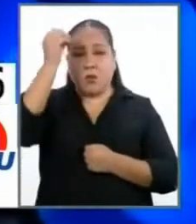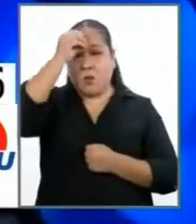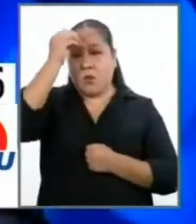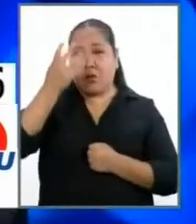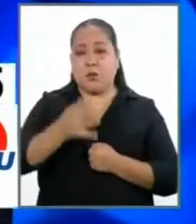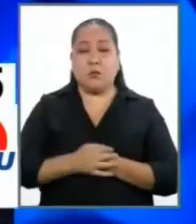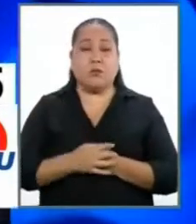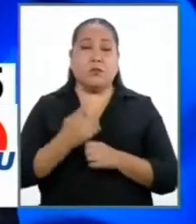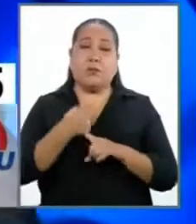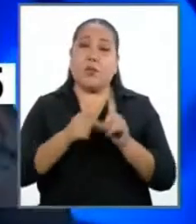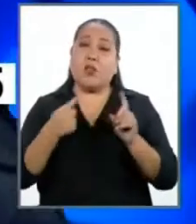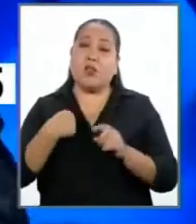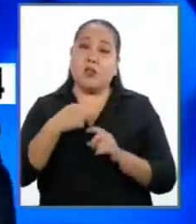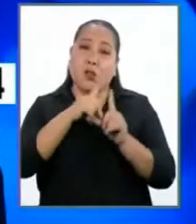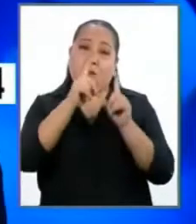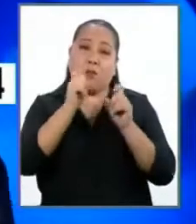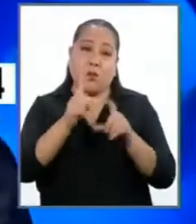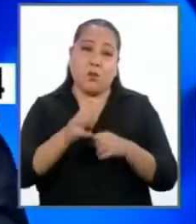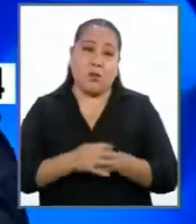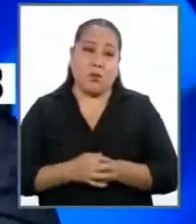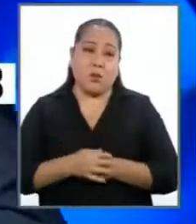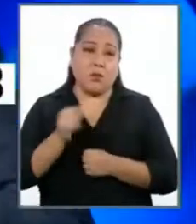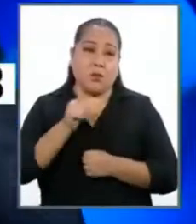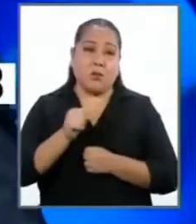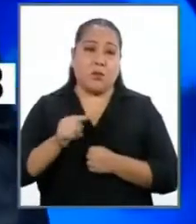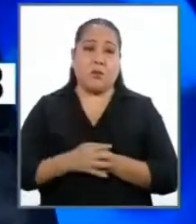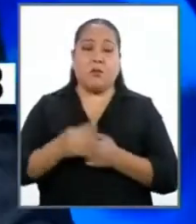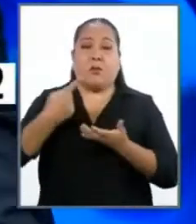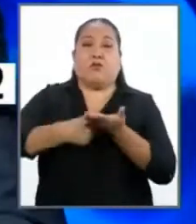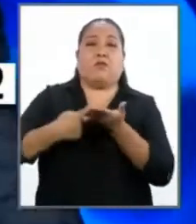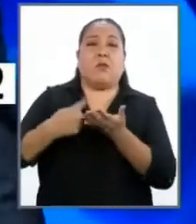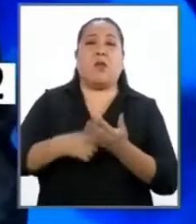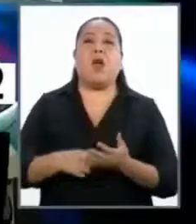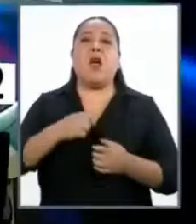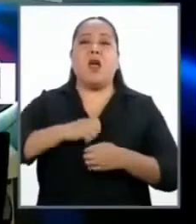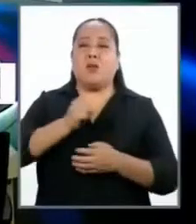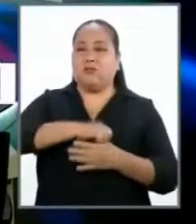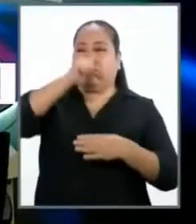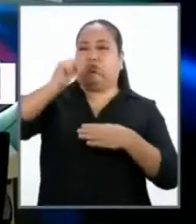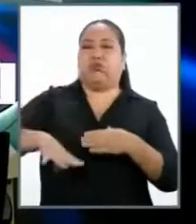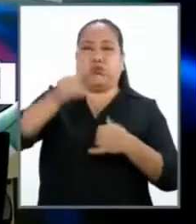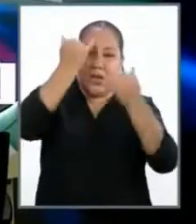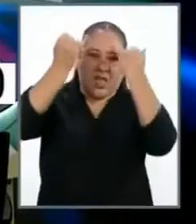Salaberry, pero le he formulado... ...el mayor financista de la sociedad, pro aborto y pro... Señor Salaberry,